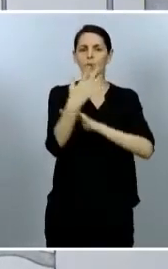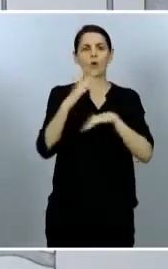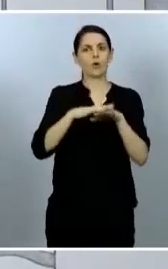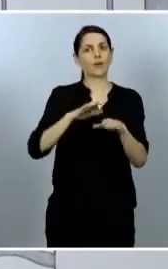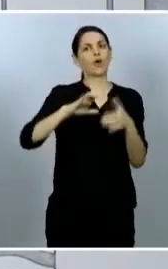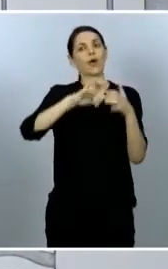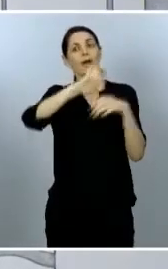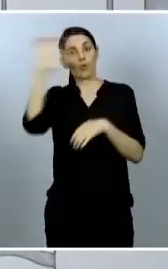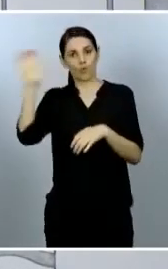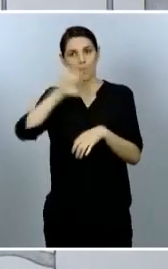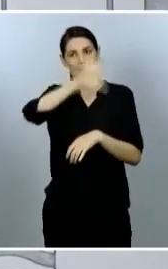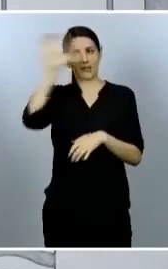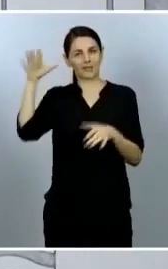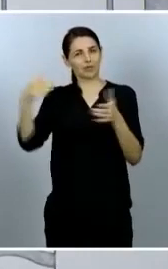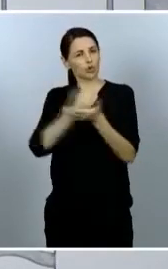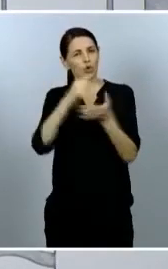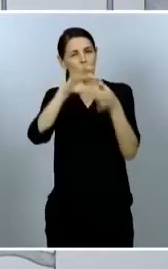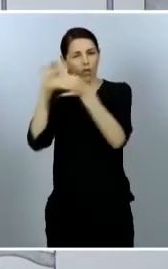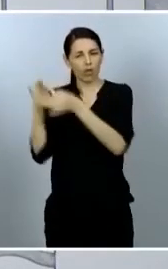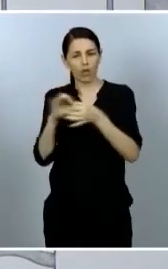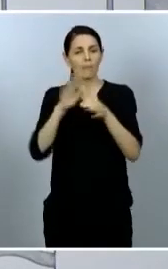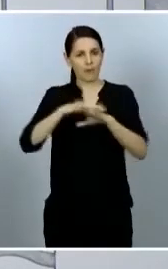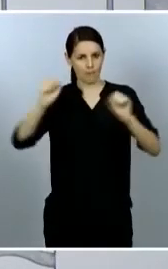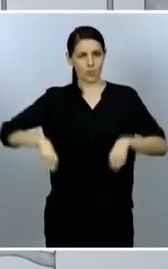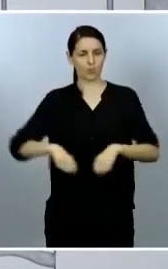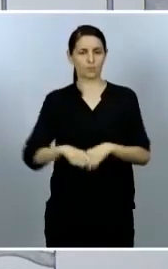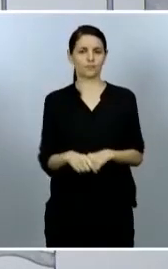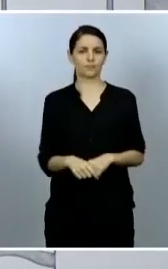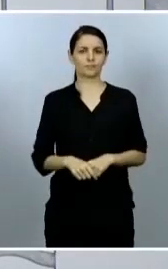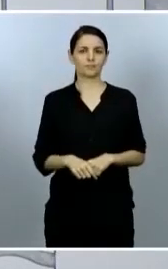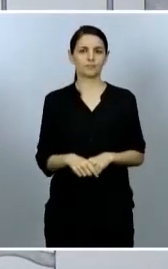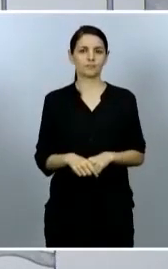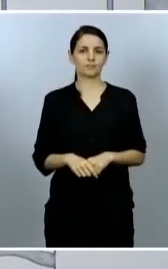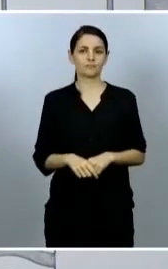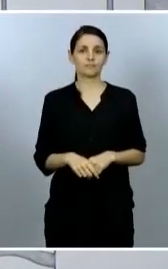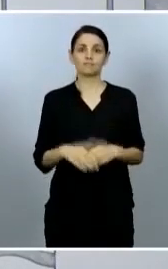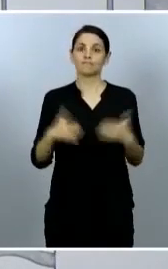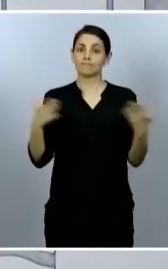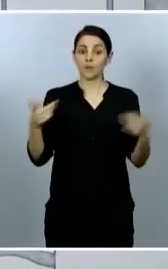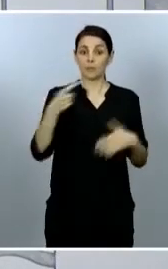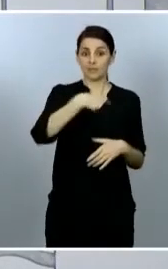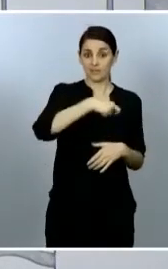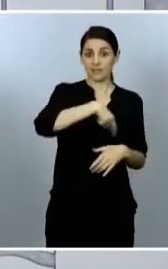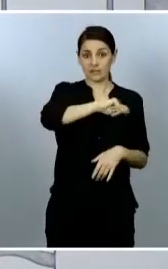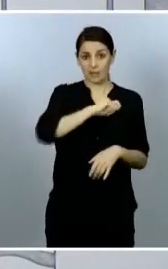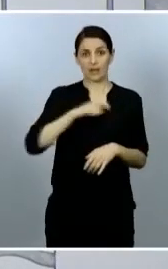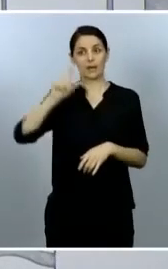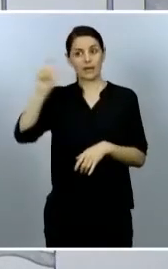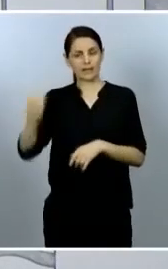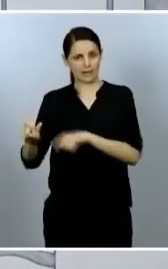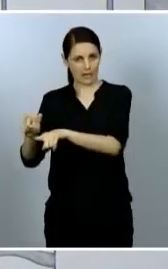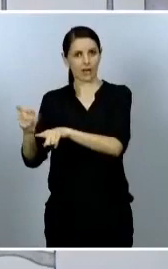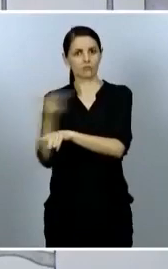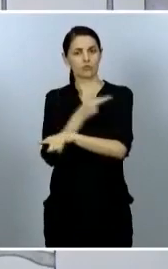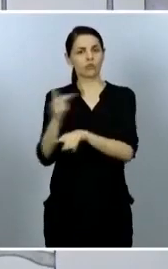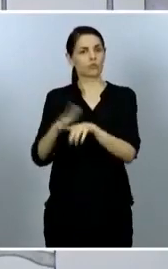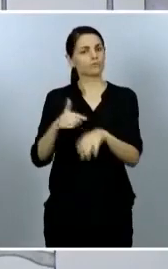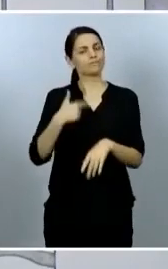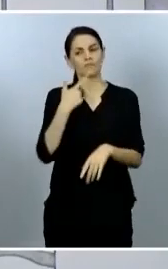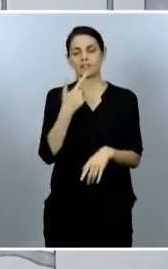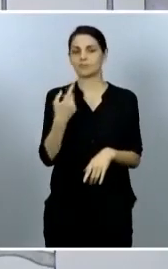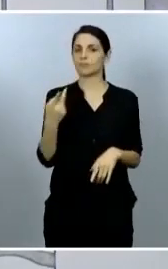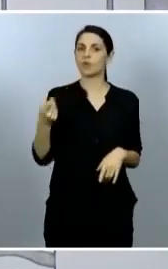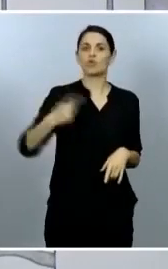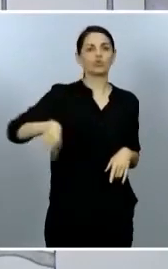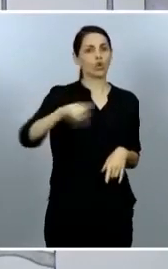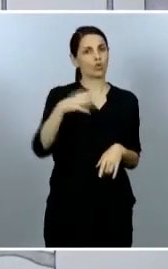Para ello, resaltan los presidentes, será de vital importancia que todos nos comprometamos a compartir la información